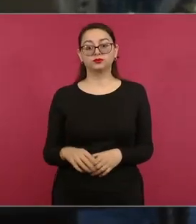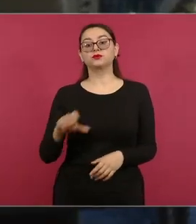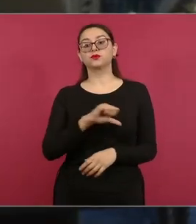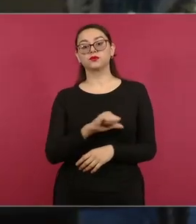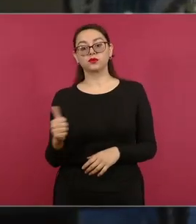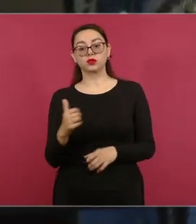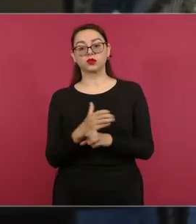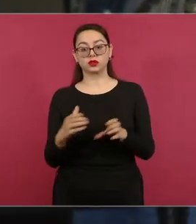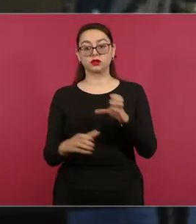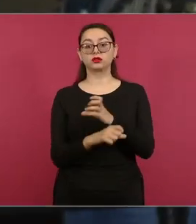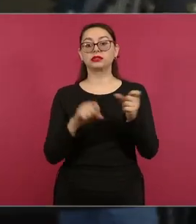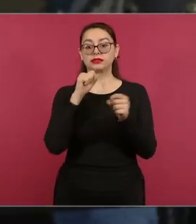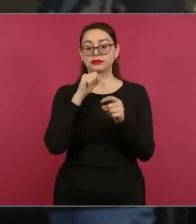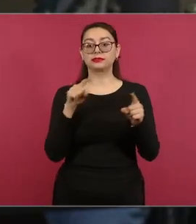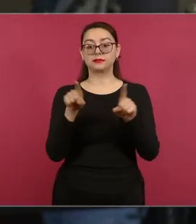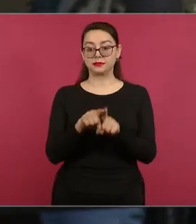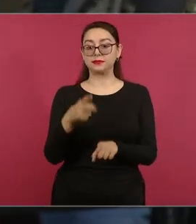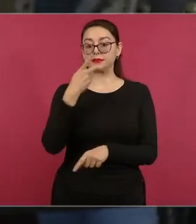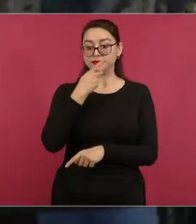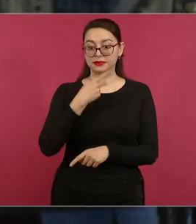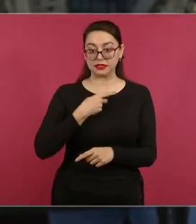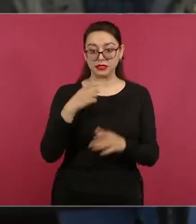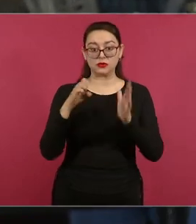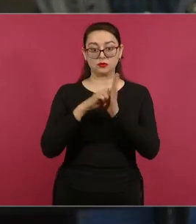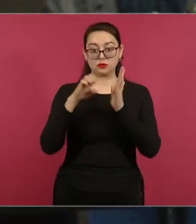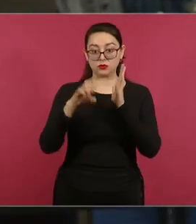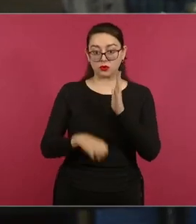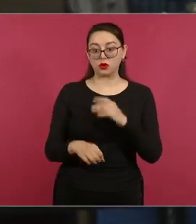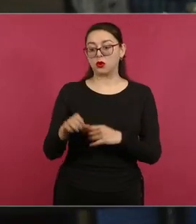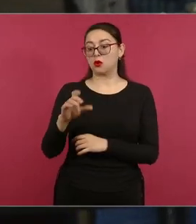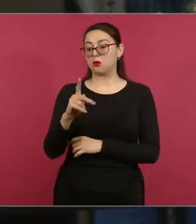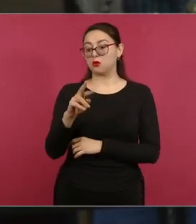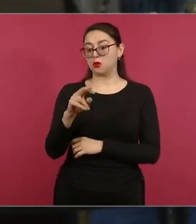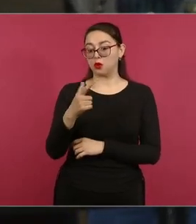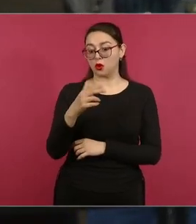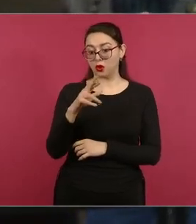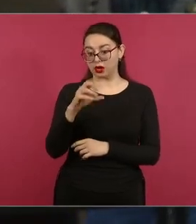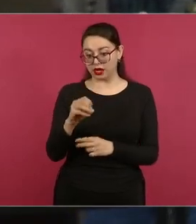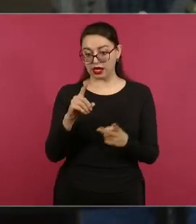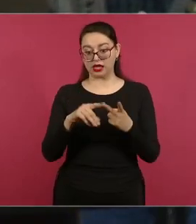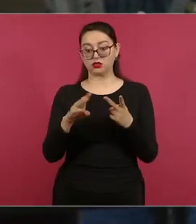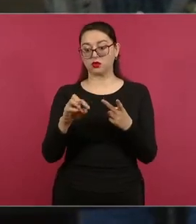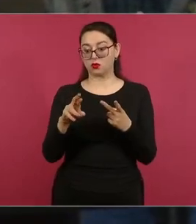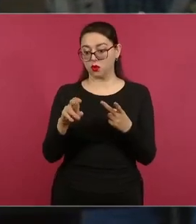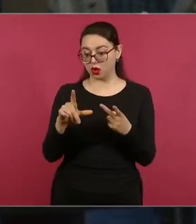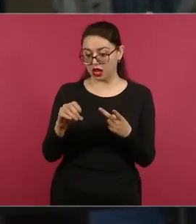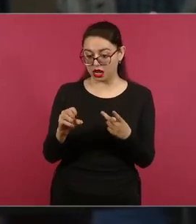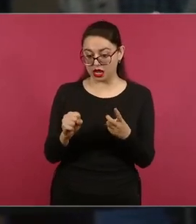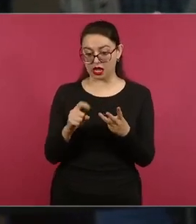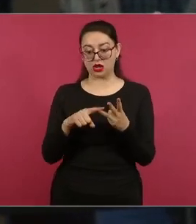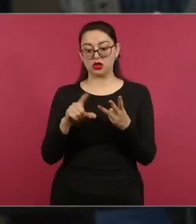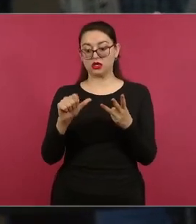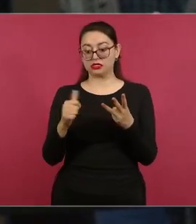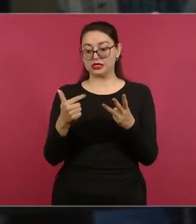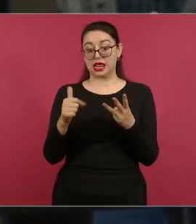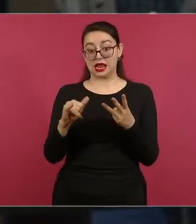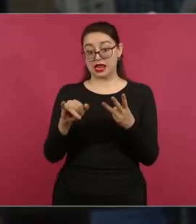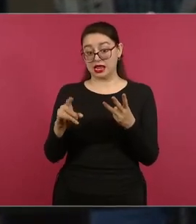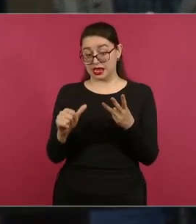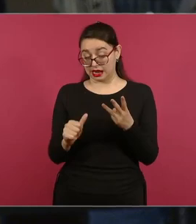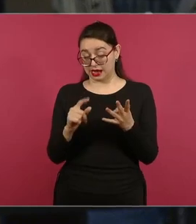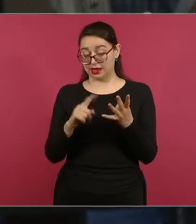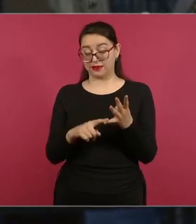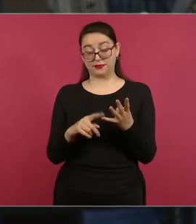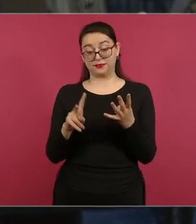cosa que nos habían dicho es, por ejemplo, que en colonias como Progreso, Alta Progreso, Morelos, Vista Alegre, La Laja, 6 de enero, Bocamar, 20 de